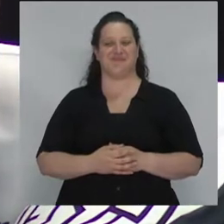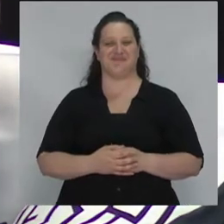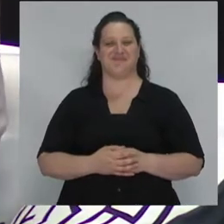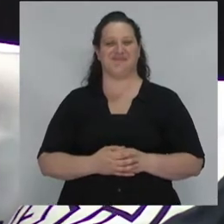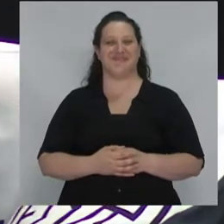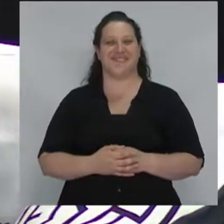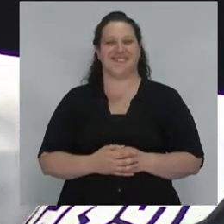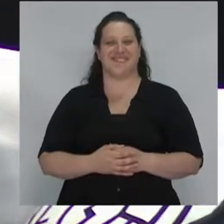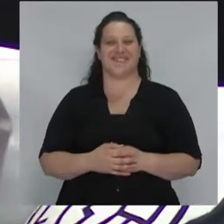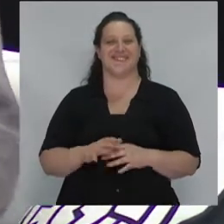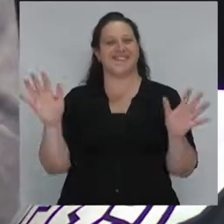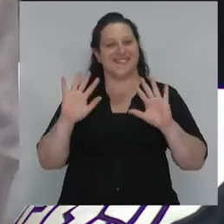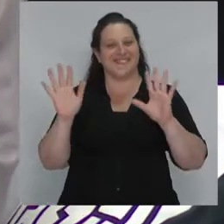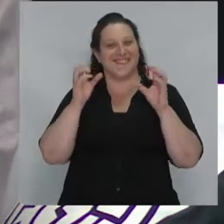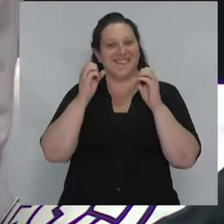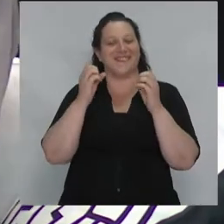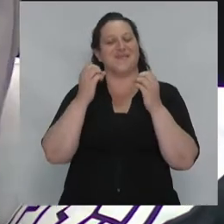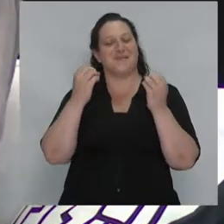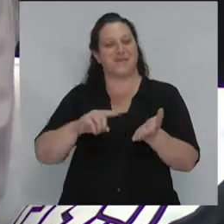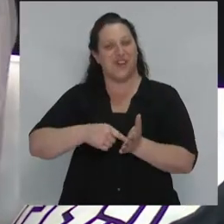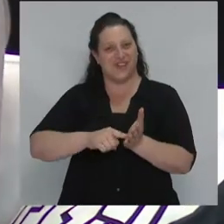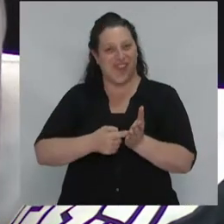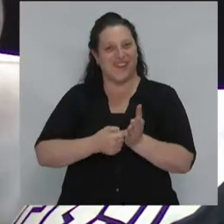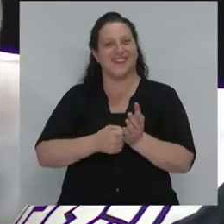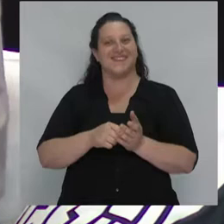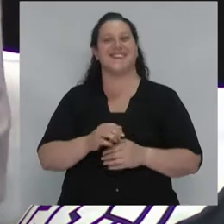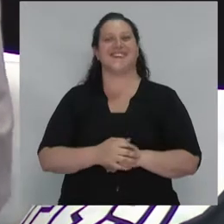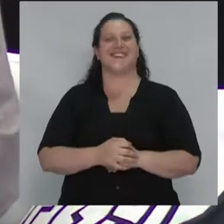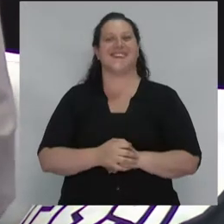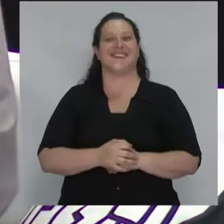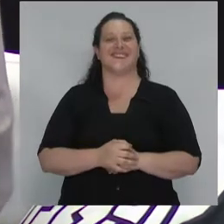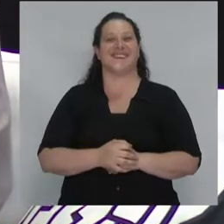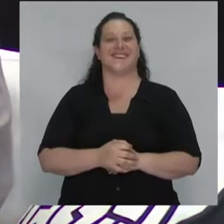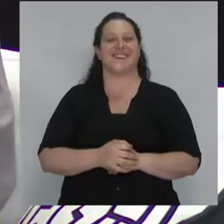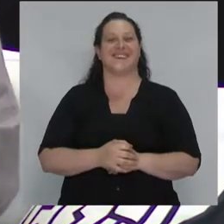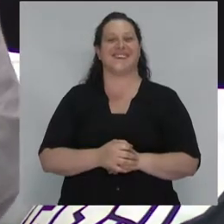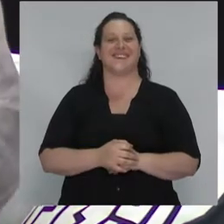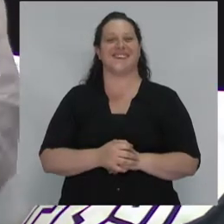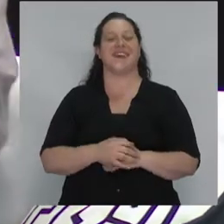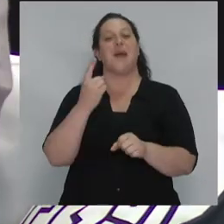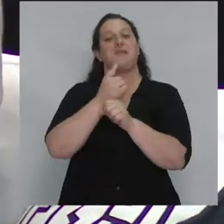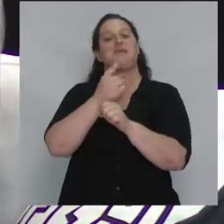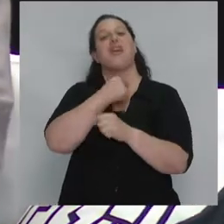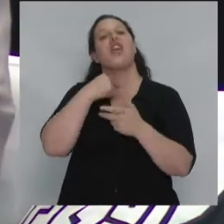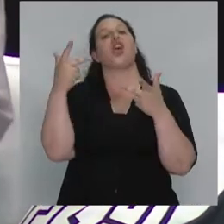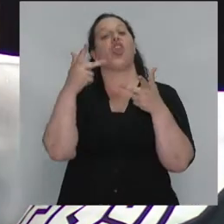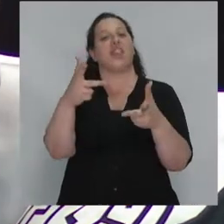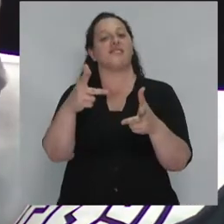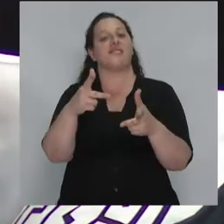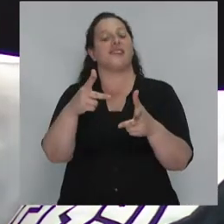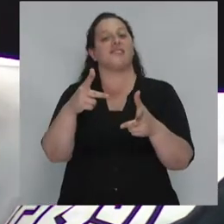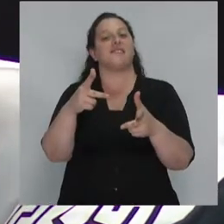Hola, buenas tardes. Primero, quiero comunicar mi